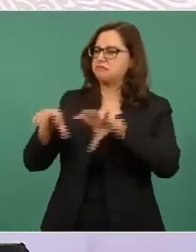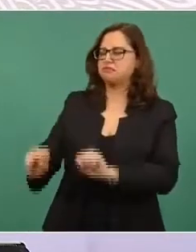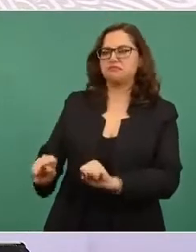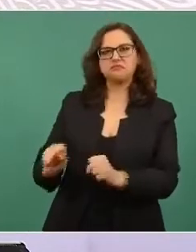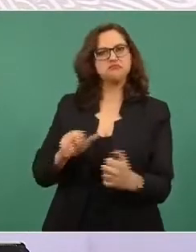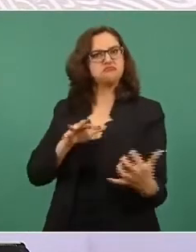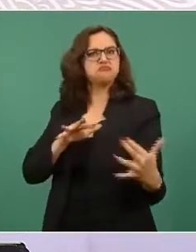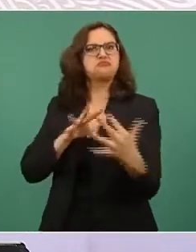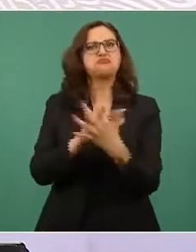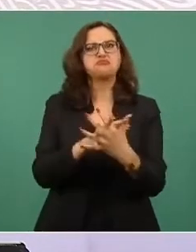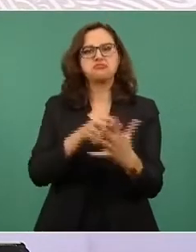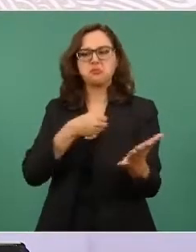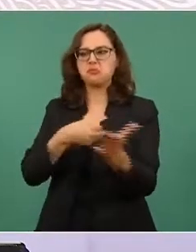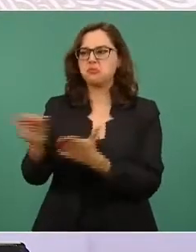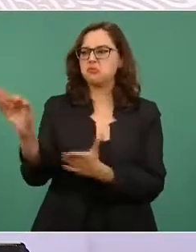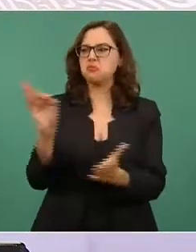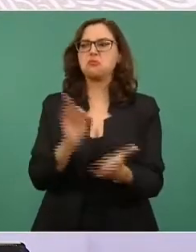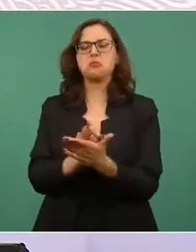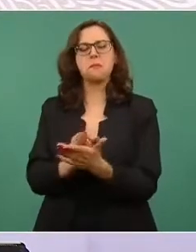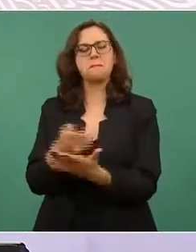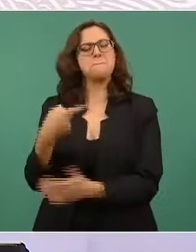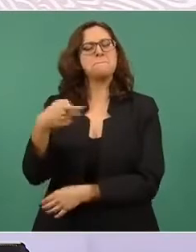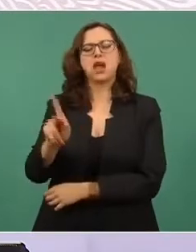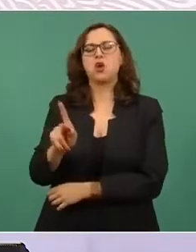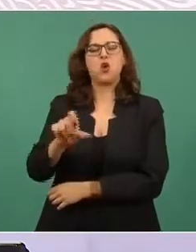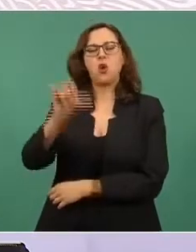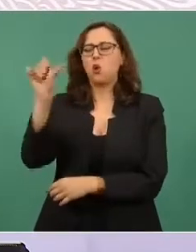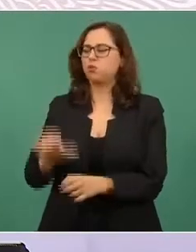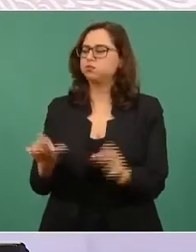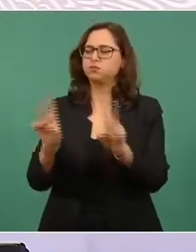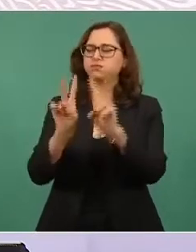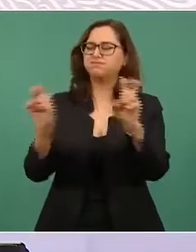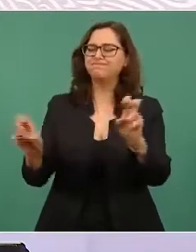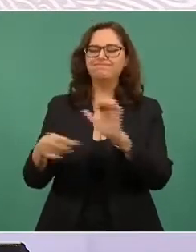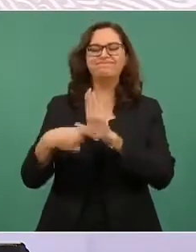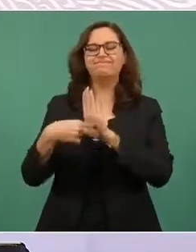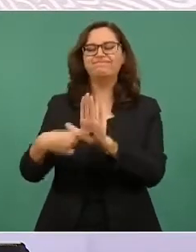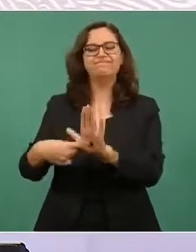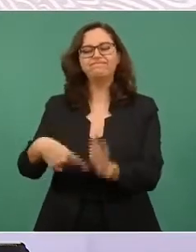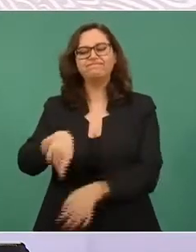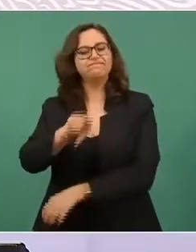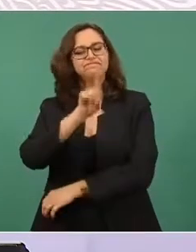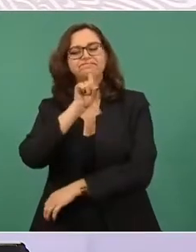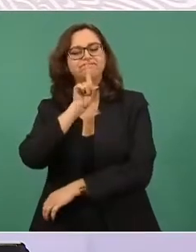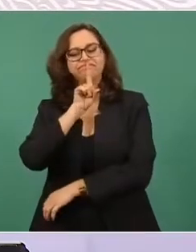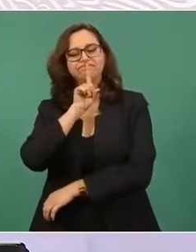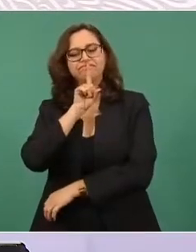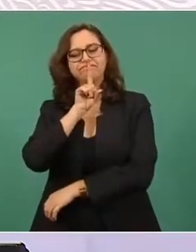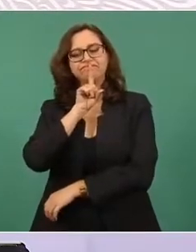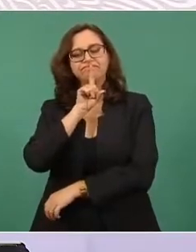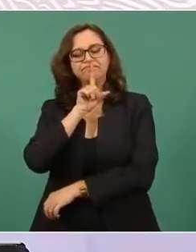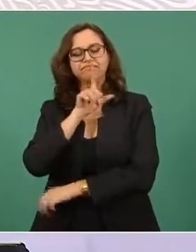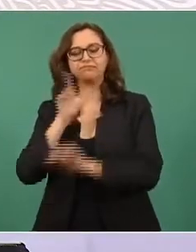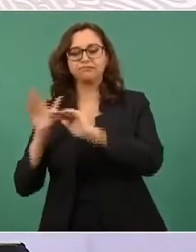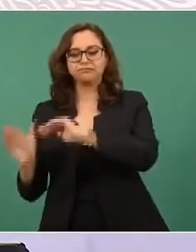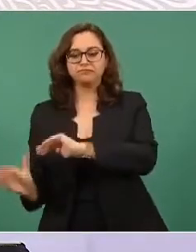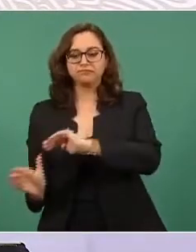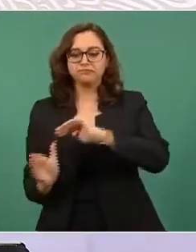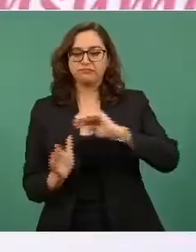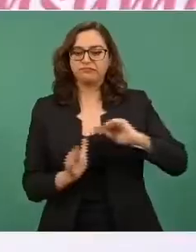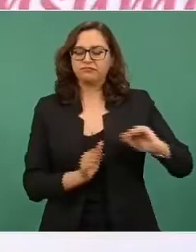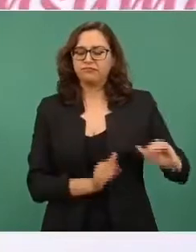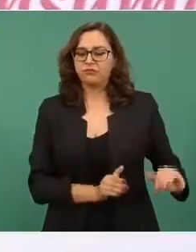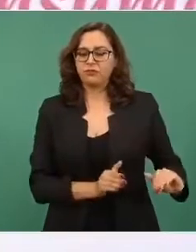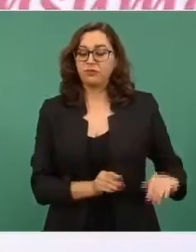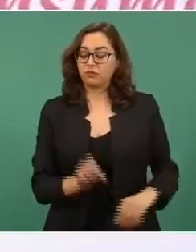nacional. Este día lo dedicaré a exaltar